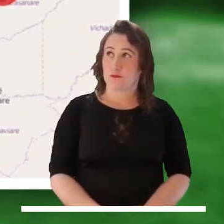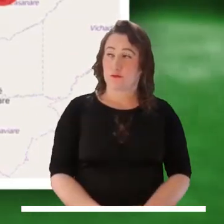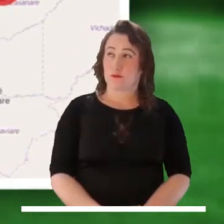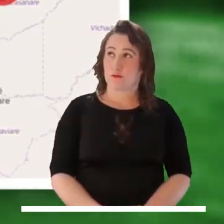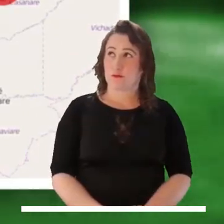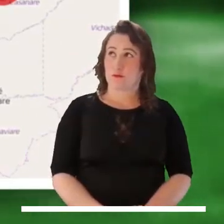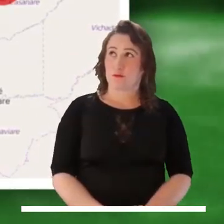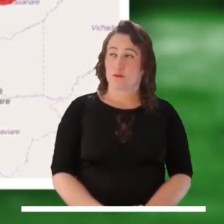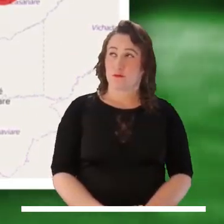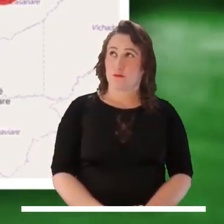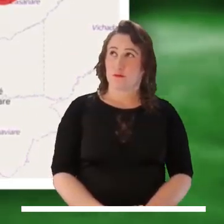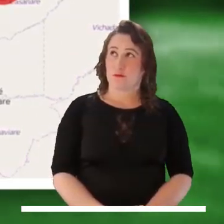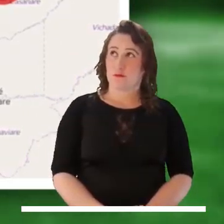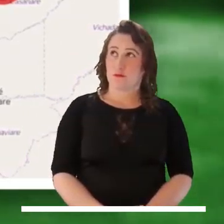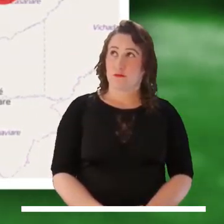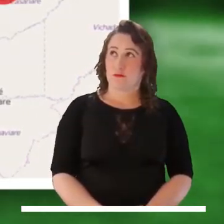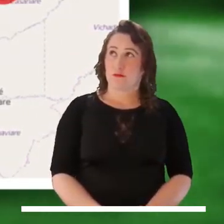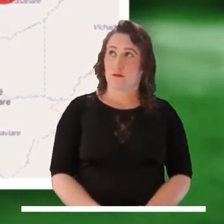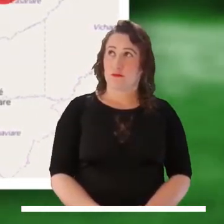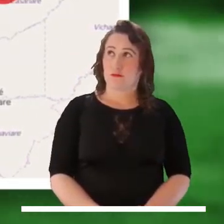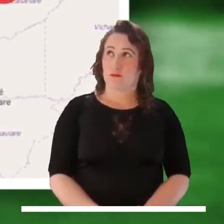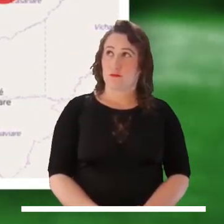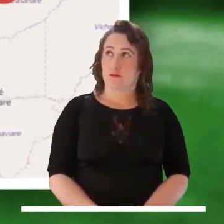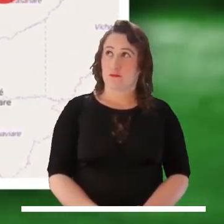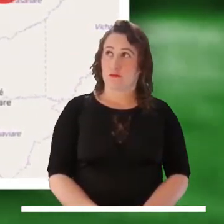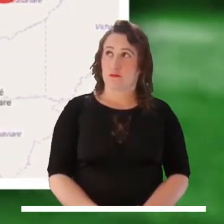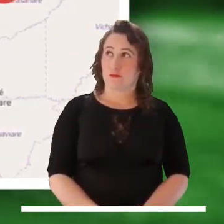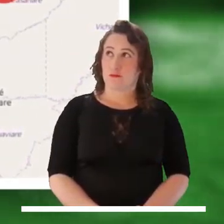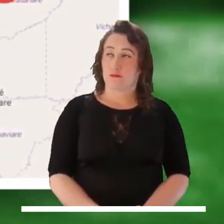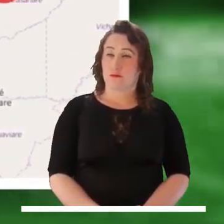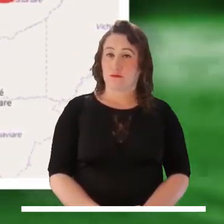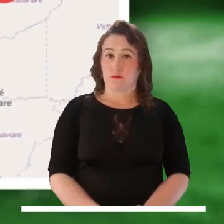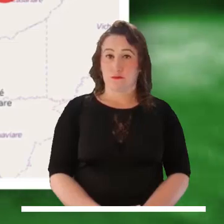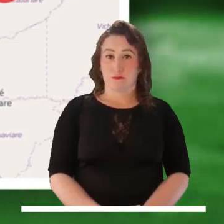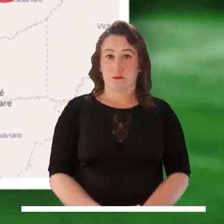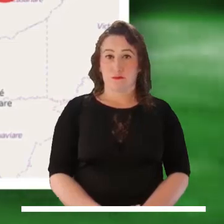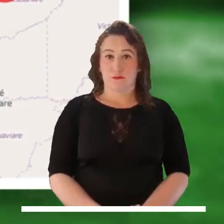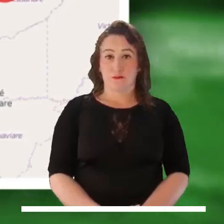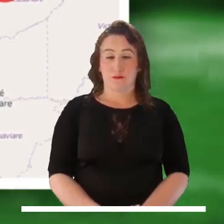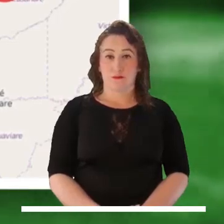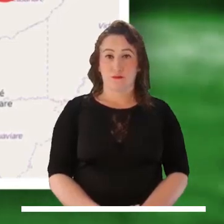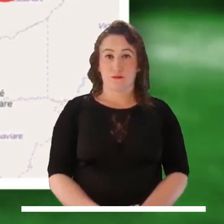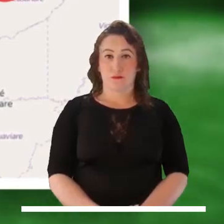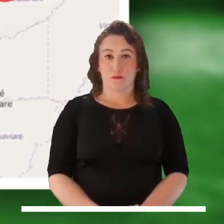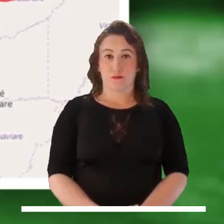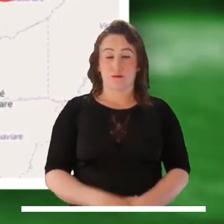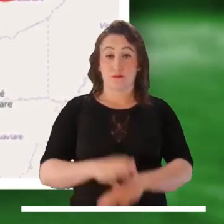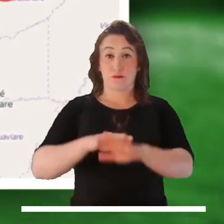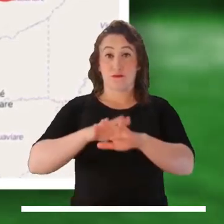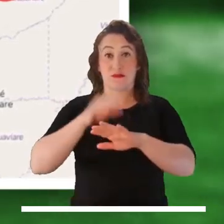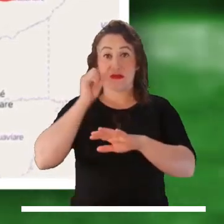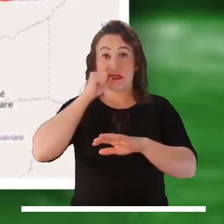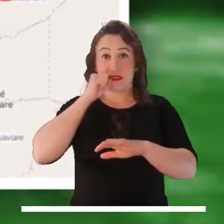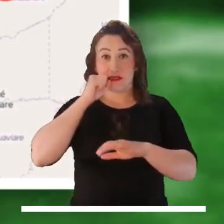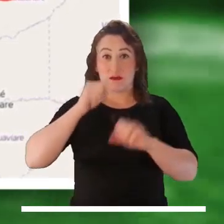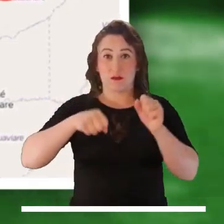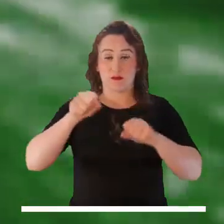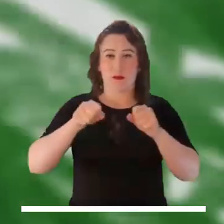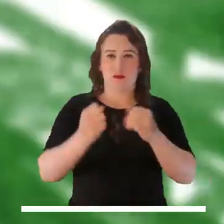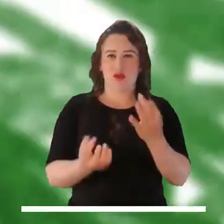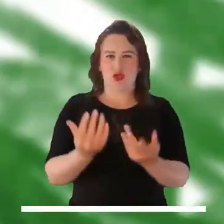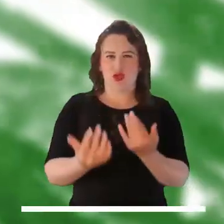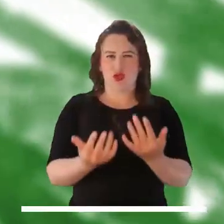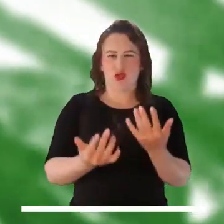el río Jusiana y sus afluentes. Atención al desbordamiento de los ríos Beté y Tanguy en la zona rural del municipio